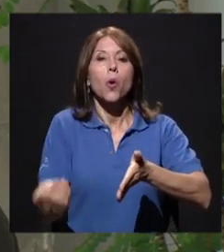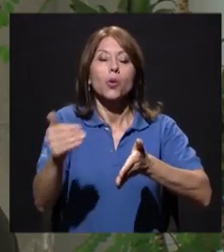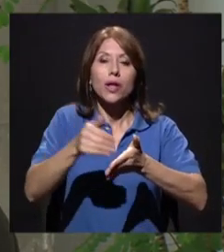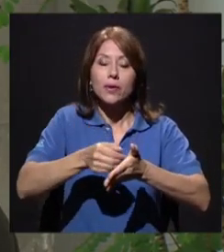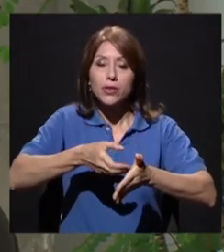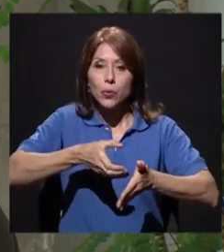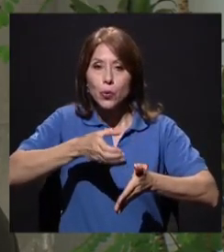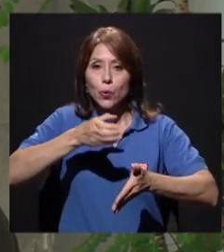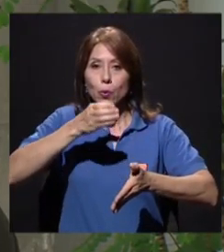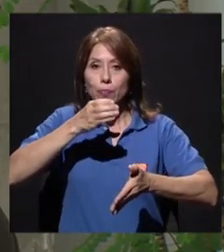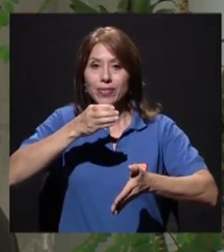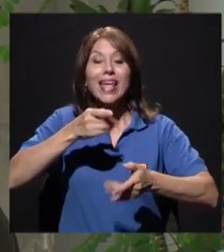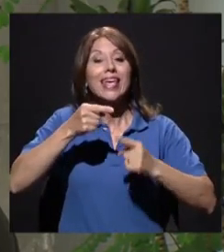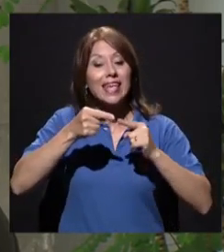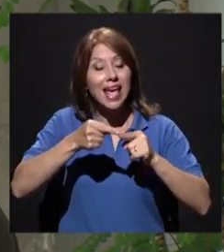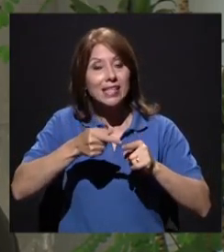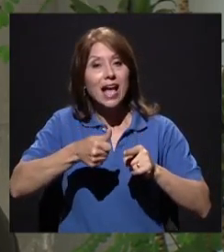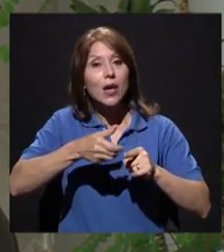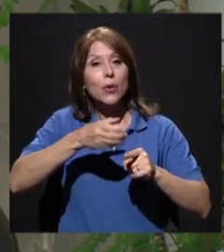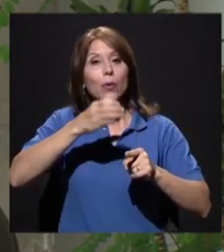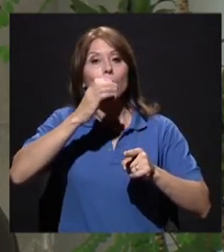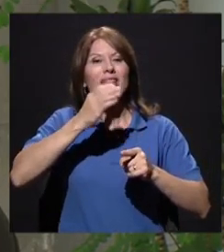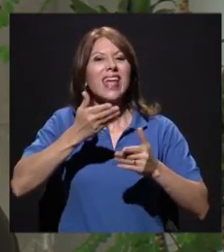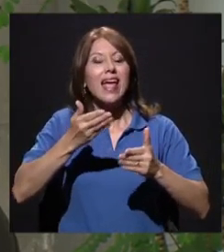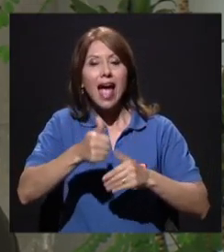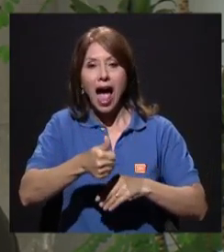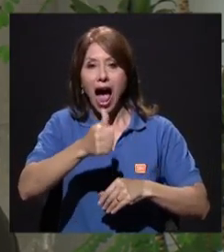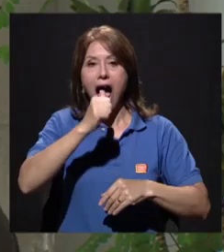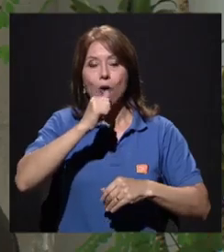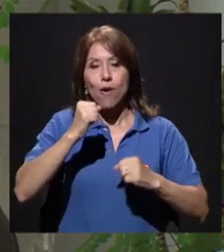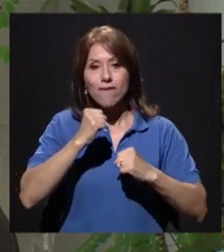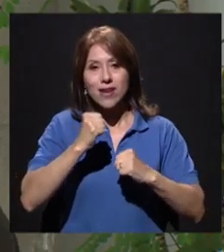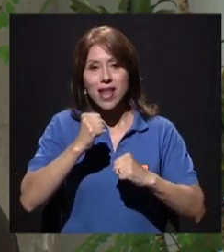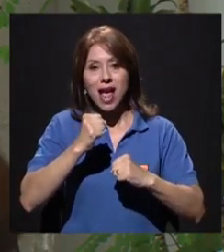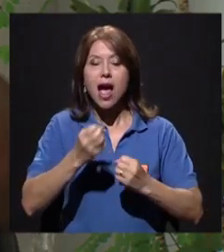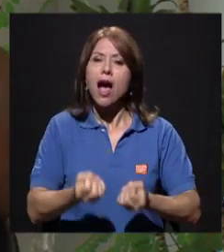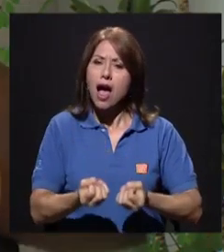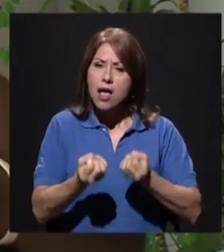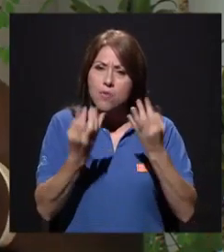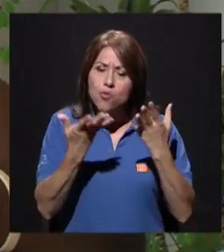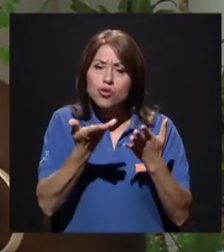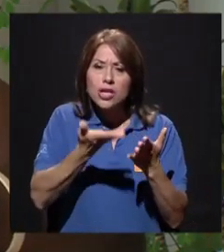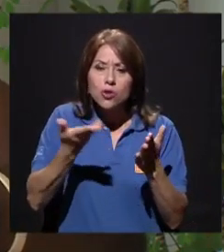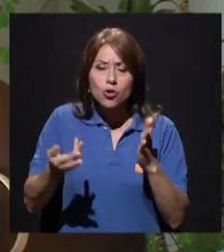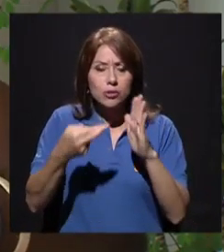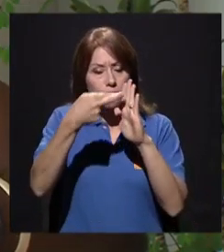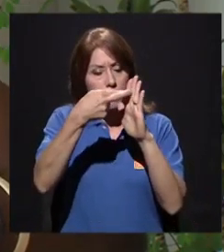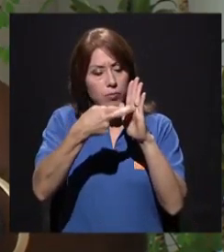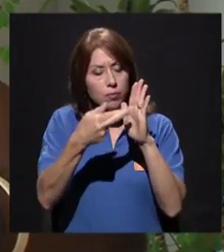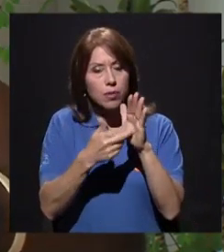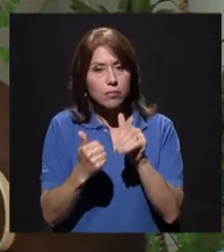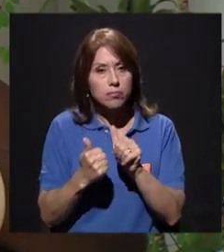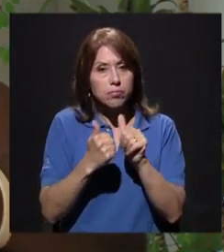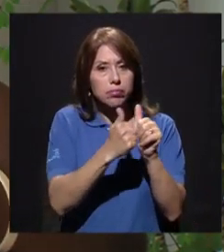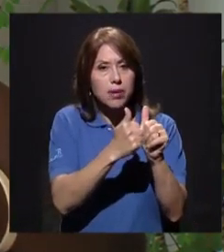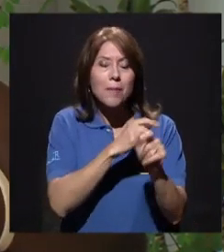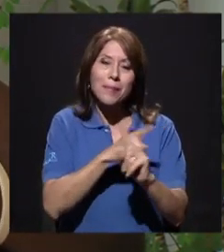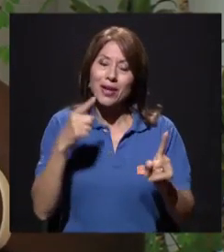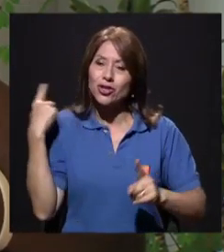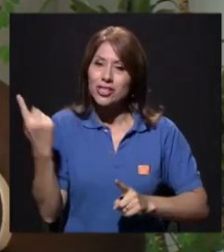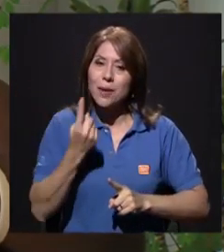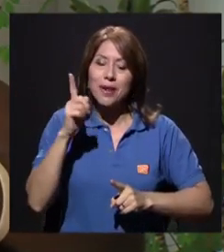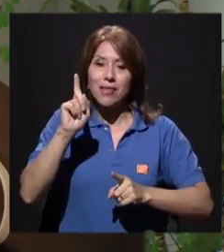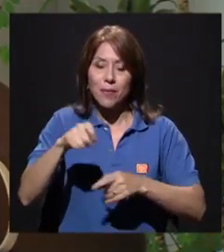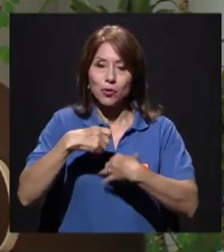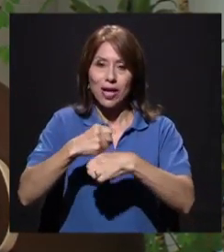hidratación sea agua fría, ¿verdad? Entonces hay muchos protocolos, pero normalmente siempre tenemos que estarnos hidratando,